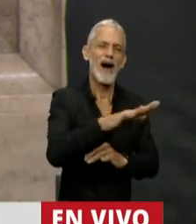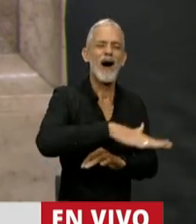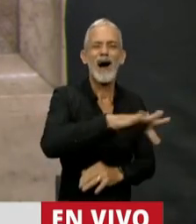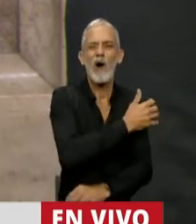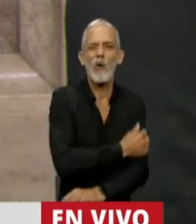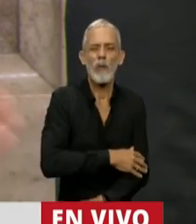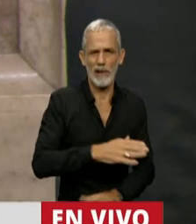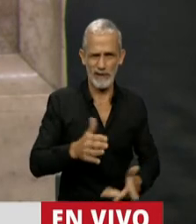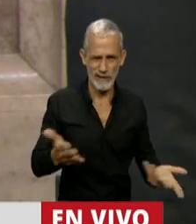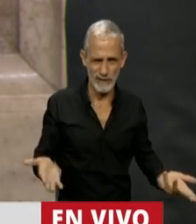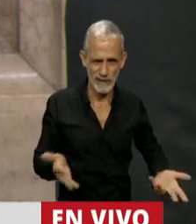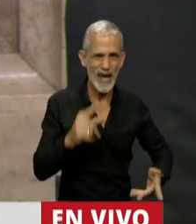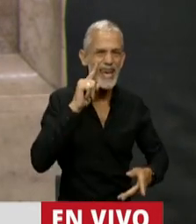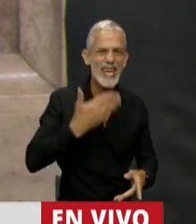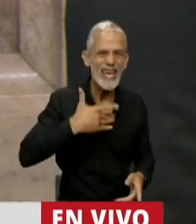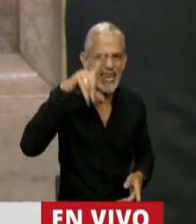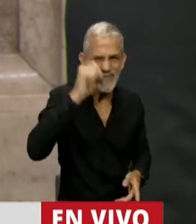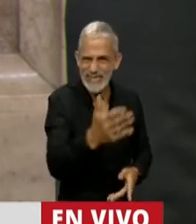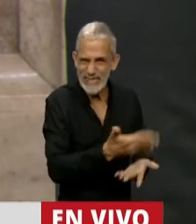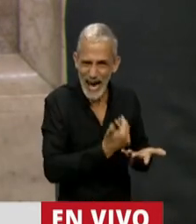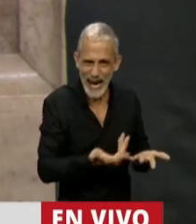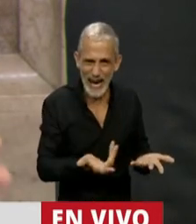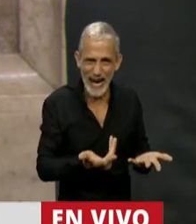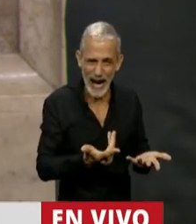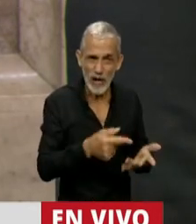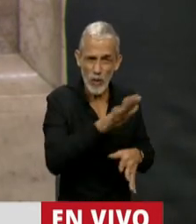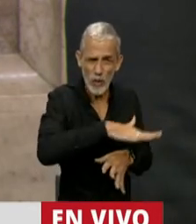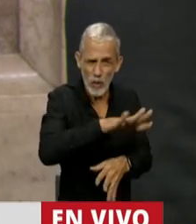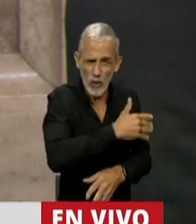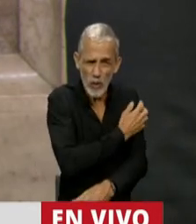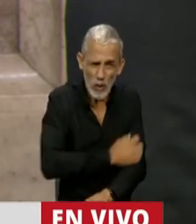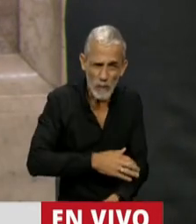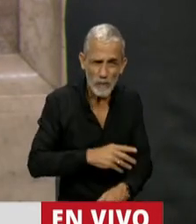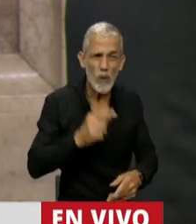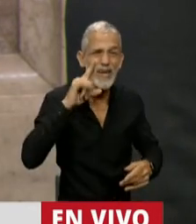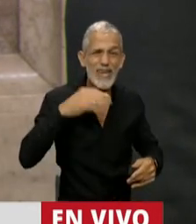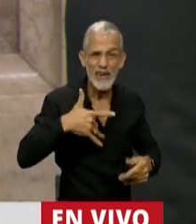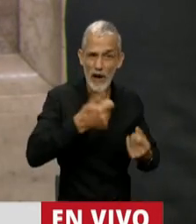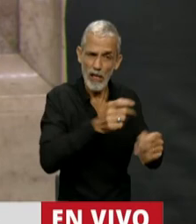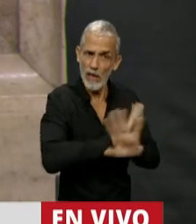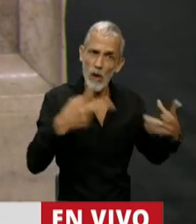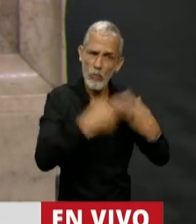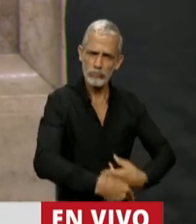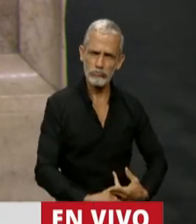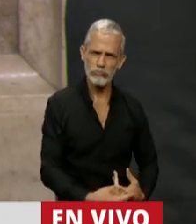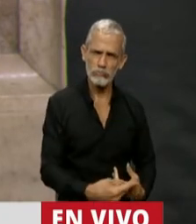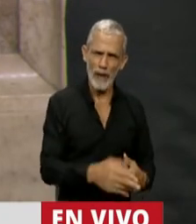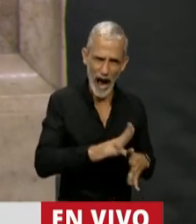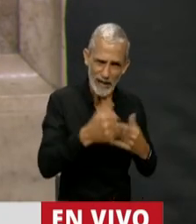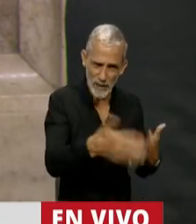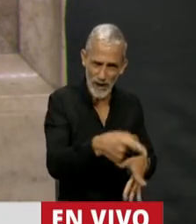más humildes cuando están sacándole el IFE a los sectores más golpeados por la situación de la crisis, de la pandemia y demás. Entonces,